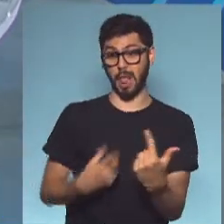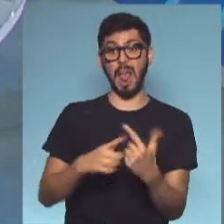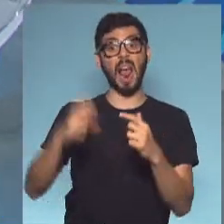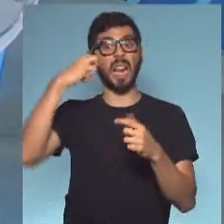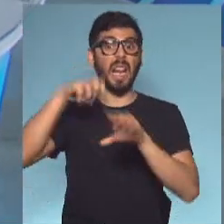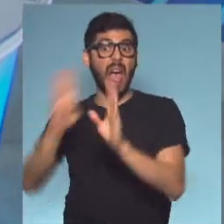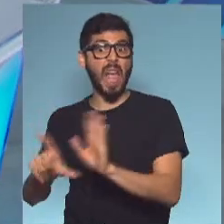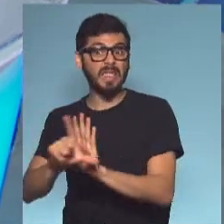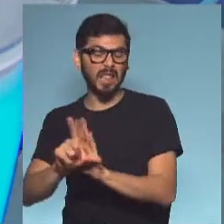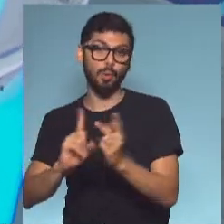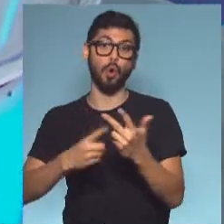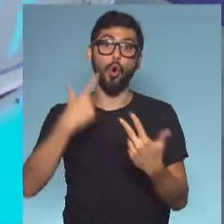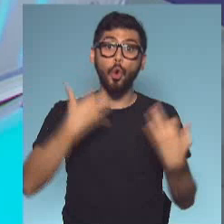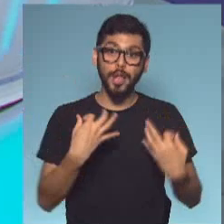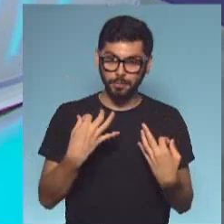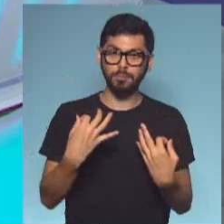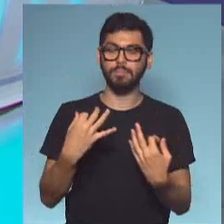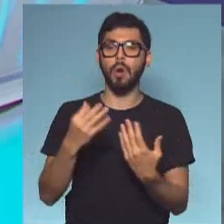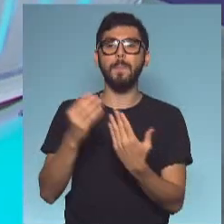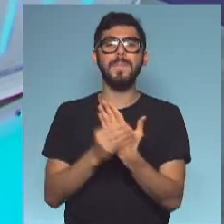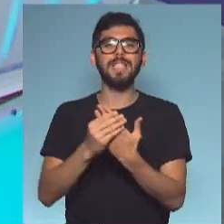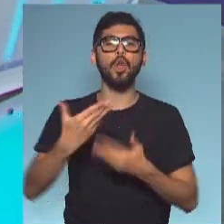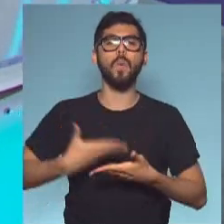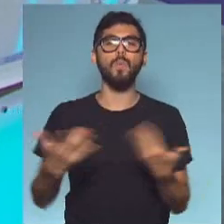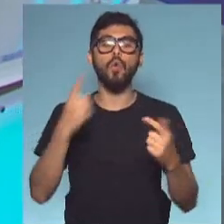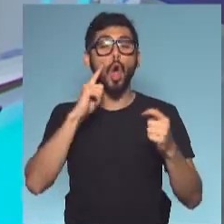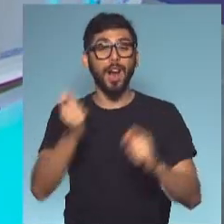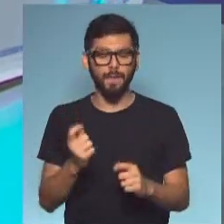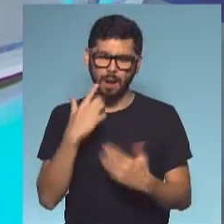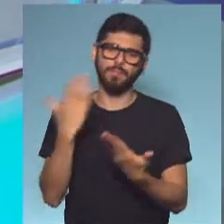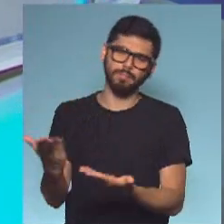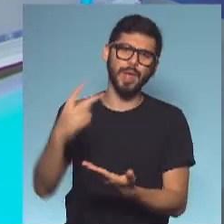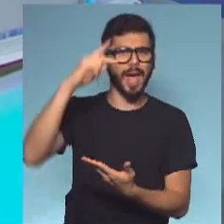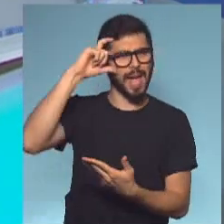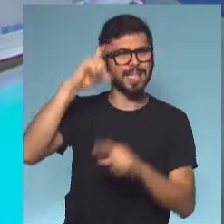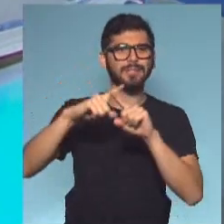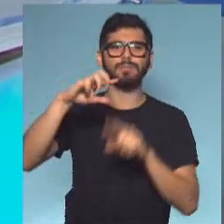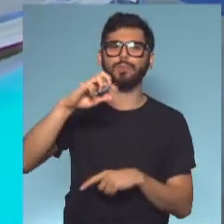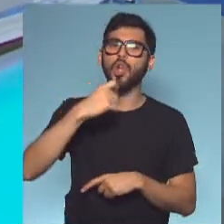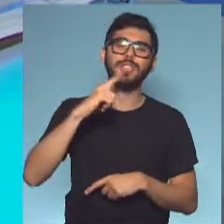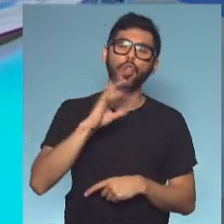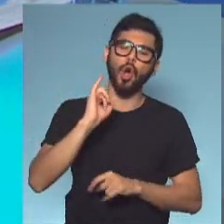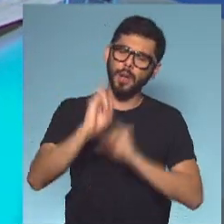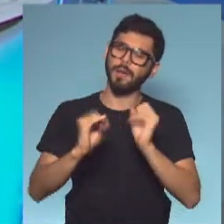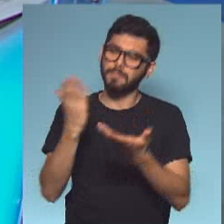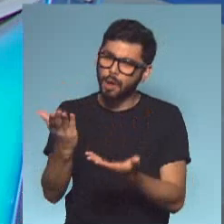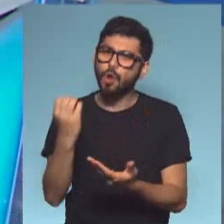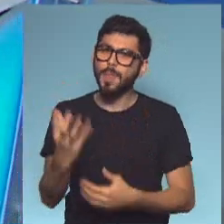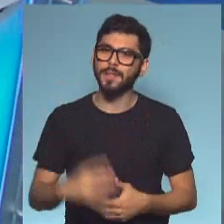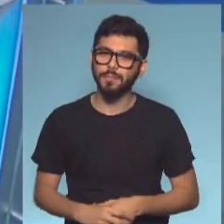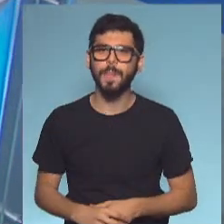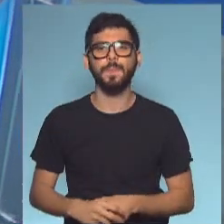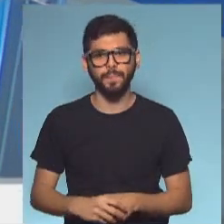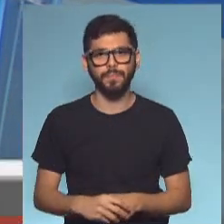al Judicial, la reforma del Ministerio Público, me parece que es tema para que comience el detective Néstor Espósito, ¿le parece a Nicolás? Lo escuchamos Néstor, ¿qué dice? Nos